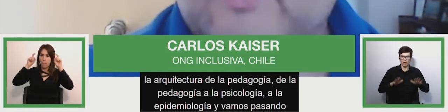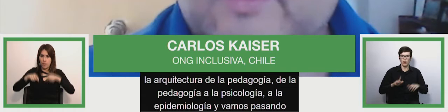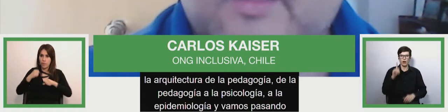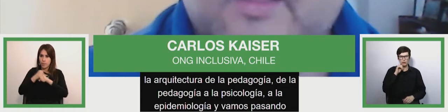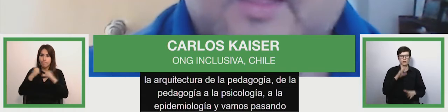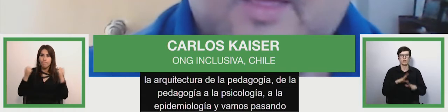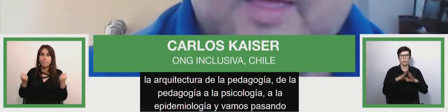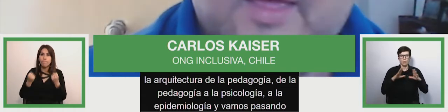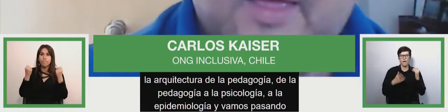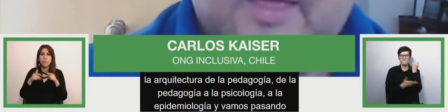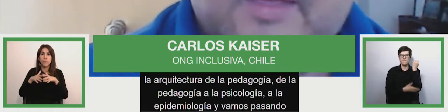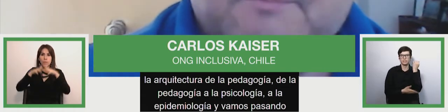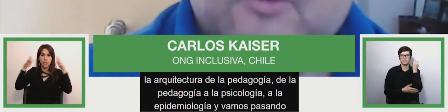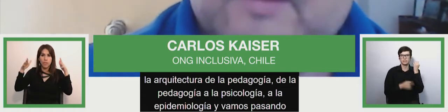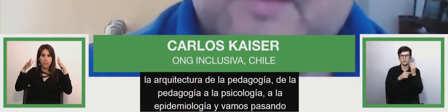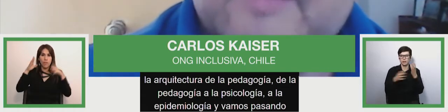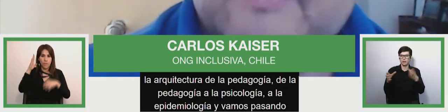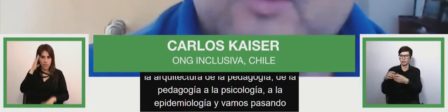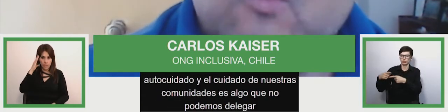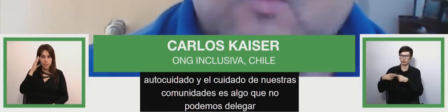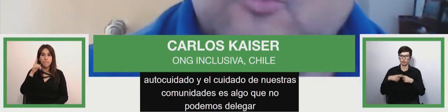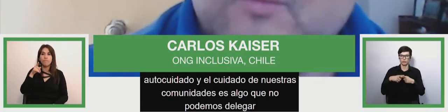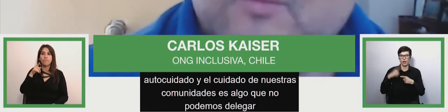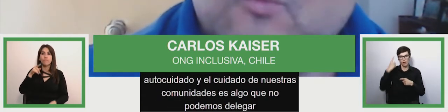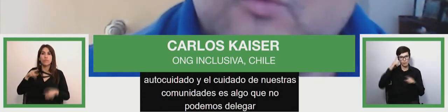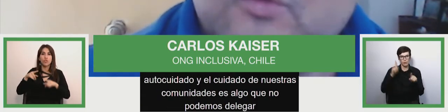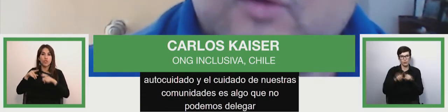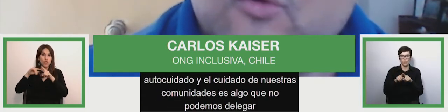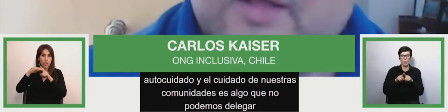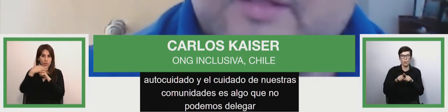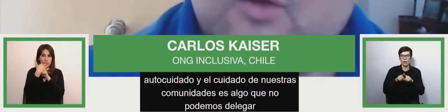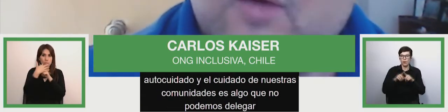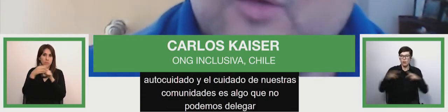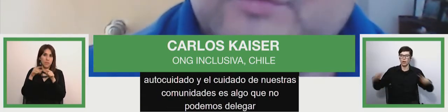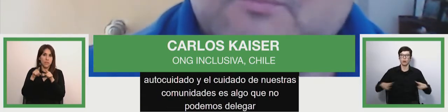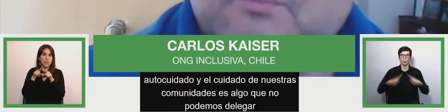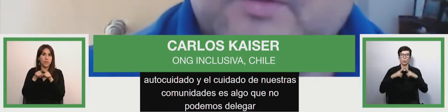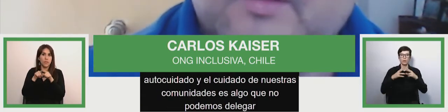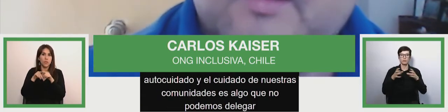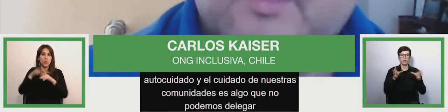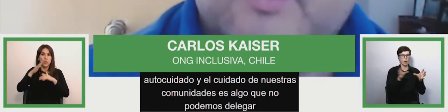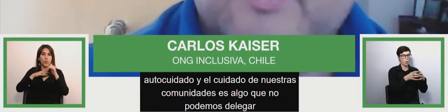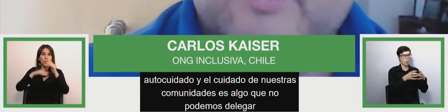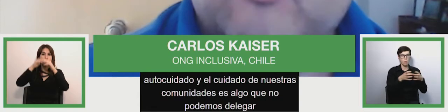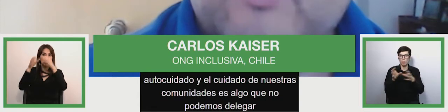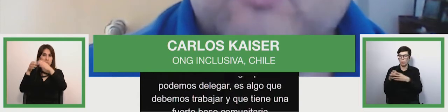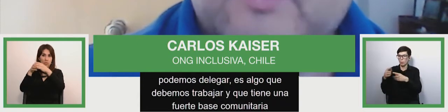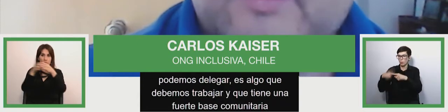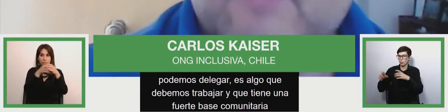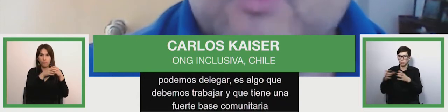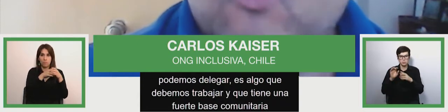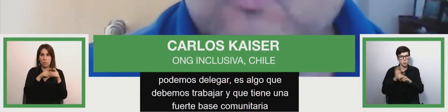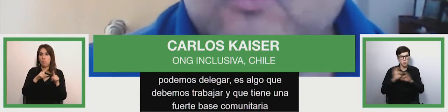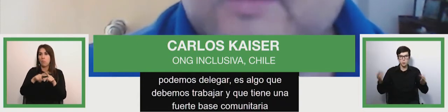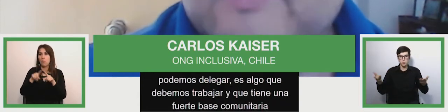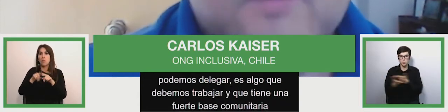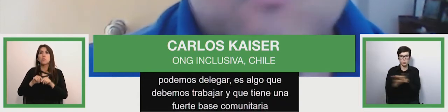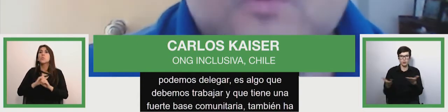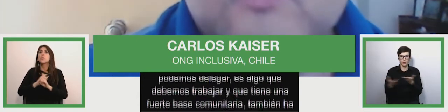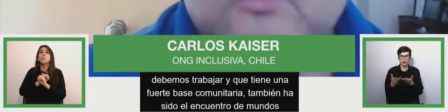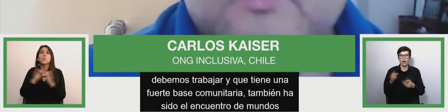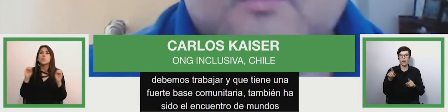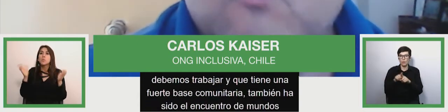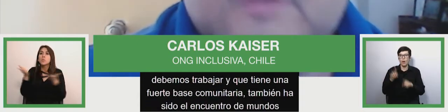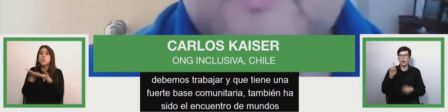comunitaria pero también ha sido el encuentro de mundos que nos han dialogado siempre hemos tenido gente que ha hablado mucho y sabe